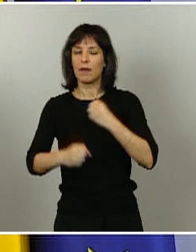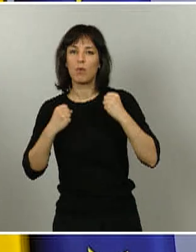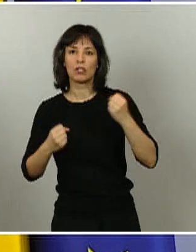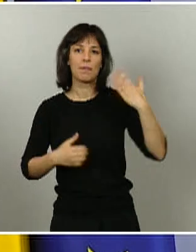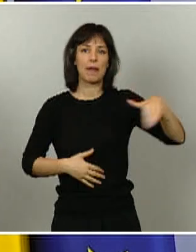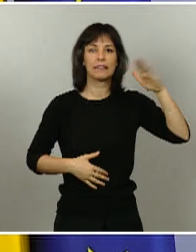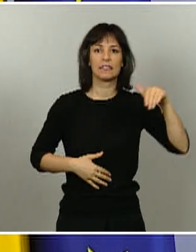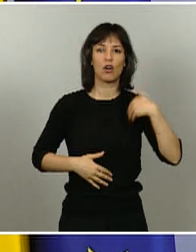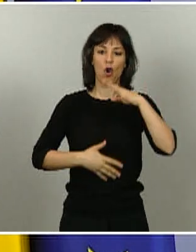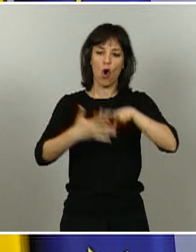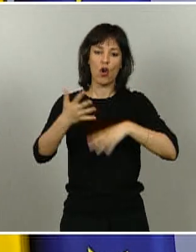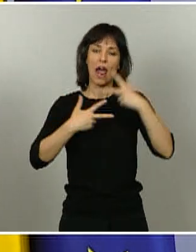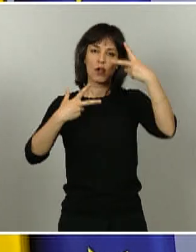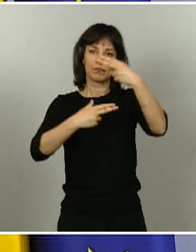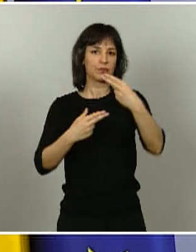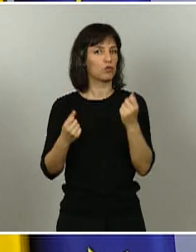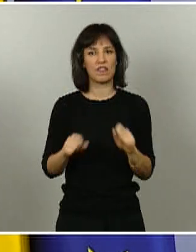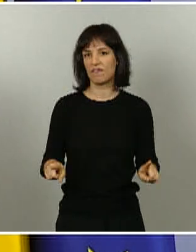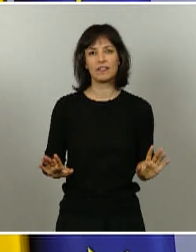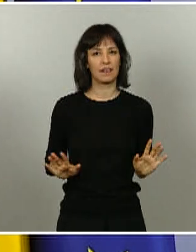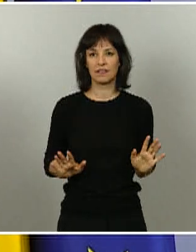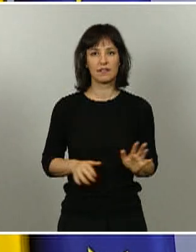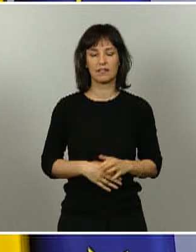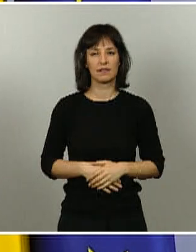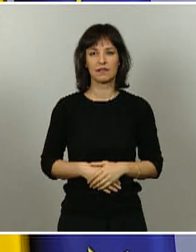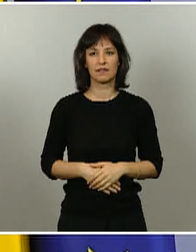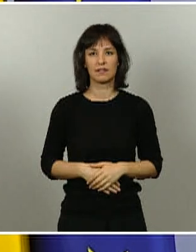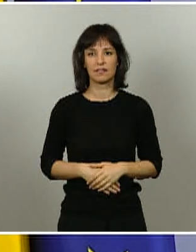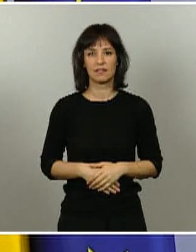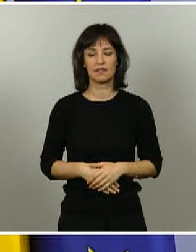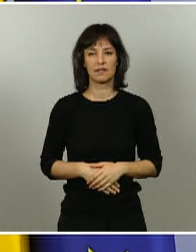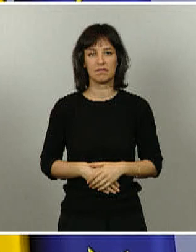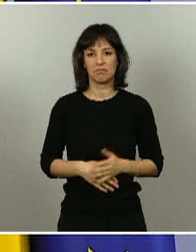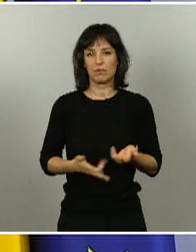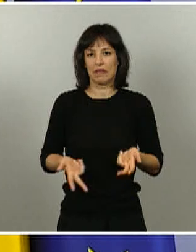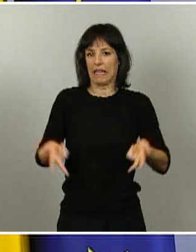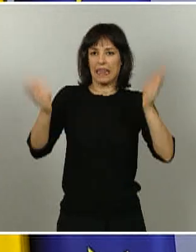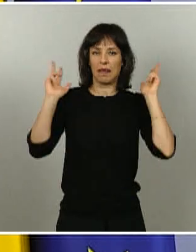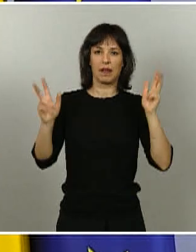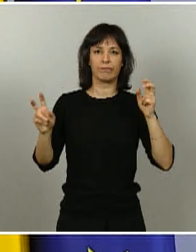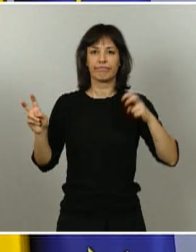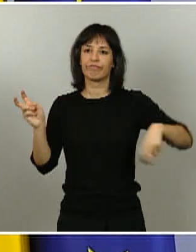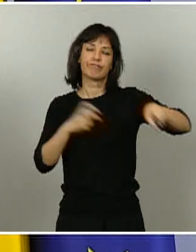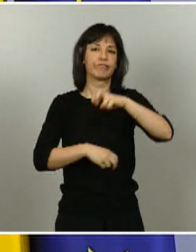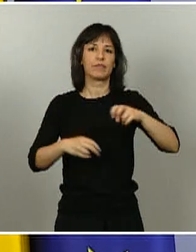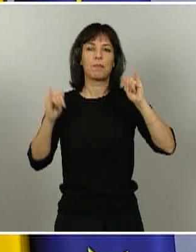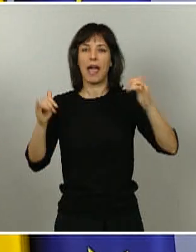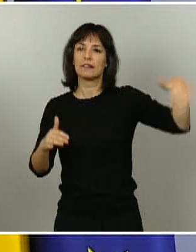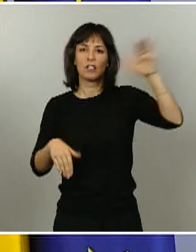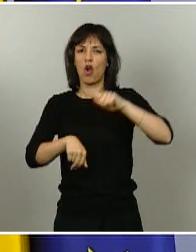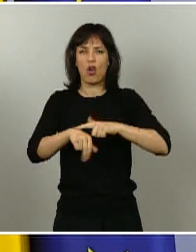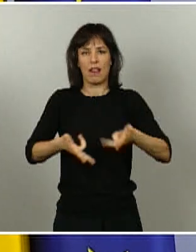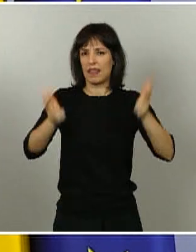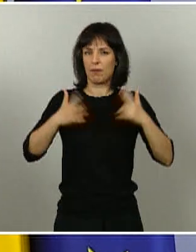respetar estas franjas, que dará libertad para poder pasear a los que se quiera y también se elimina